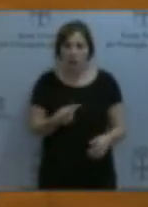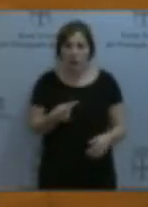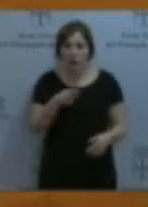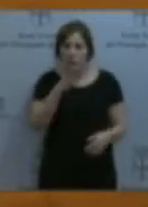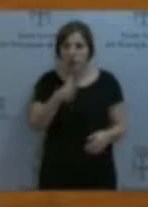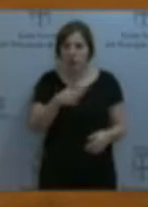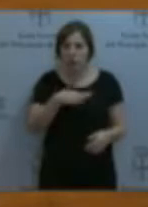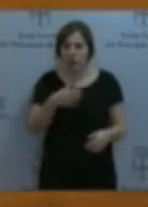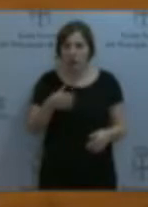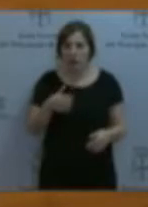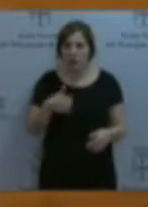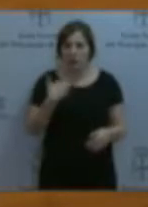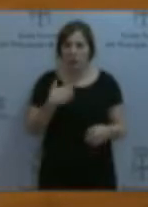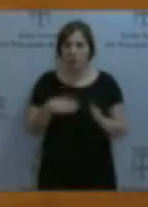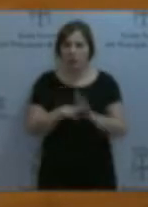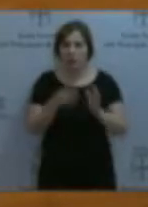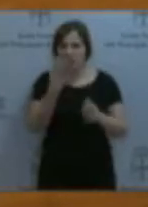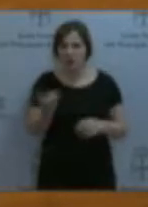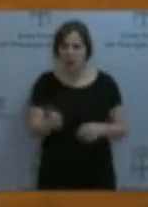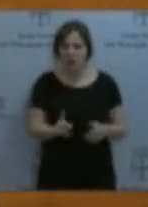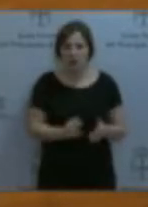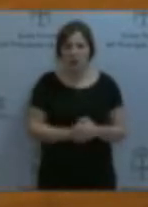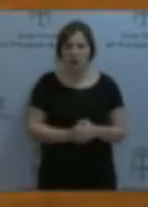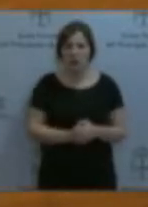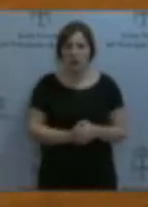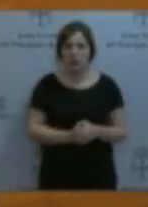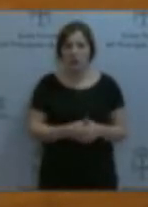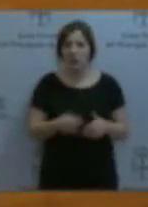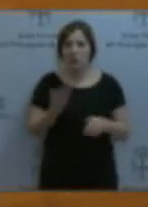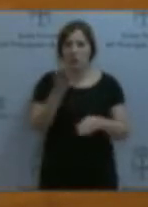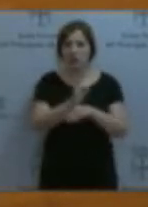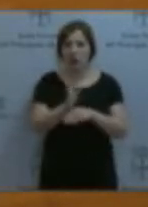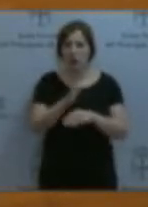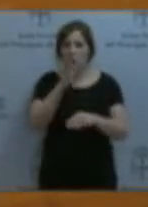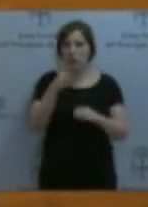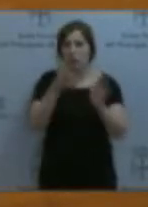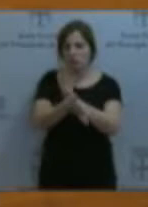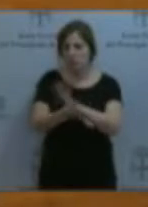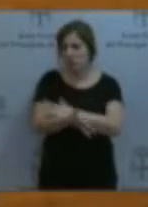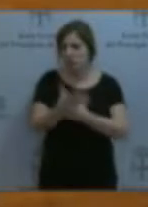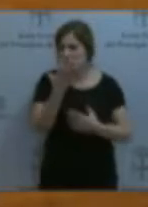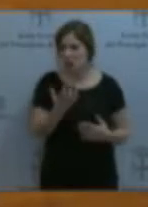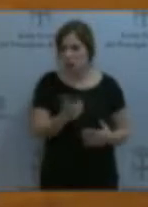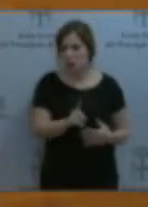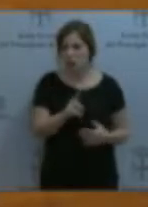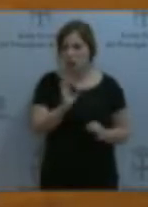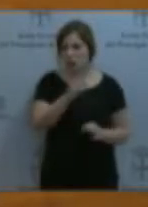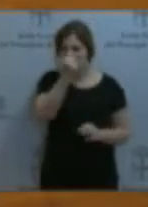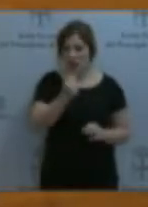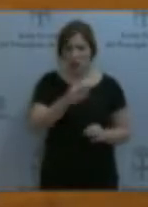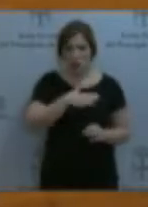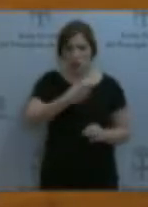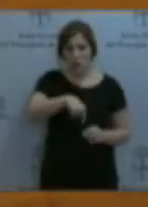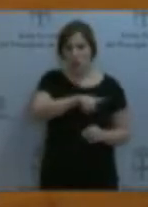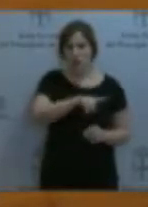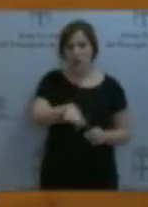molestos. Quiero decir que no sería. A mí no me parece seria la presentación de motivos que han diseñado ustedes. Entendemos que